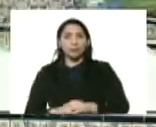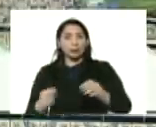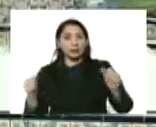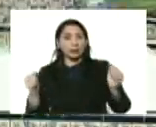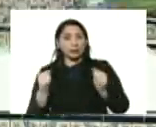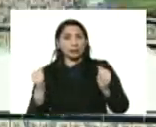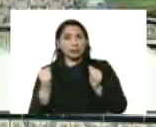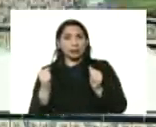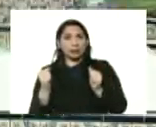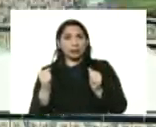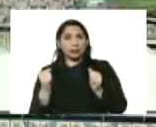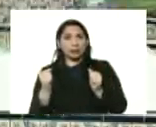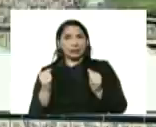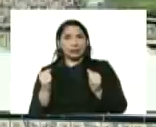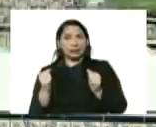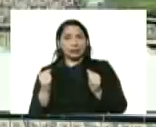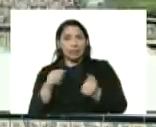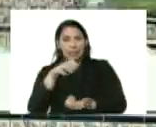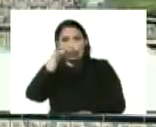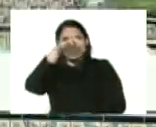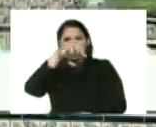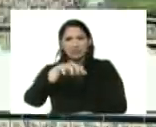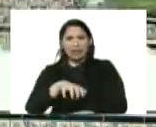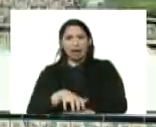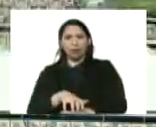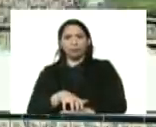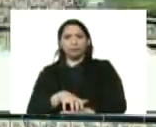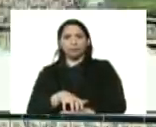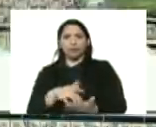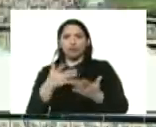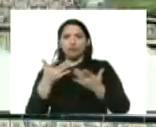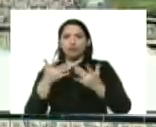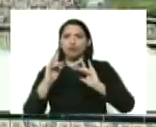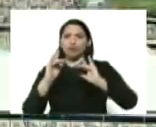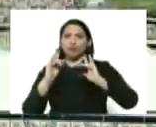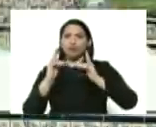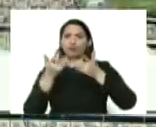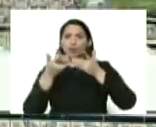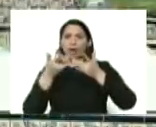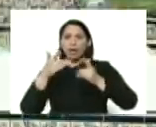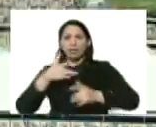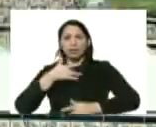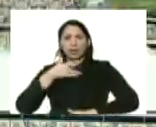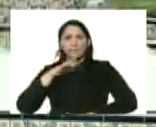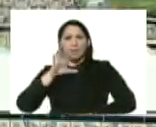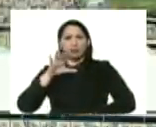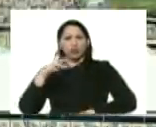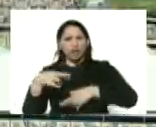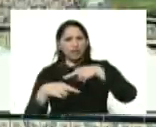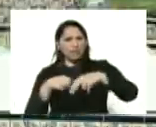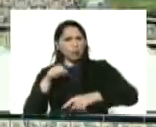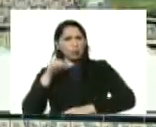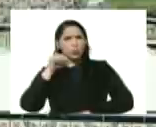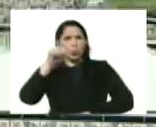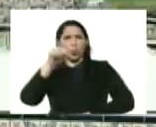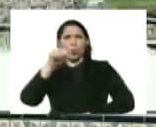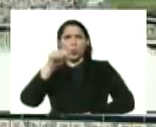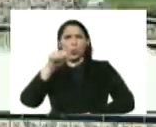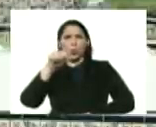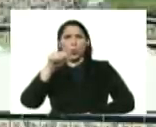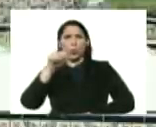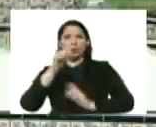profundos a ese estado cuna de patriotas de revolucionarios de